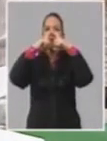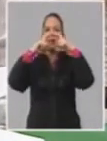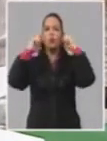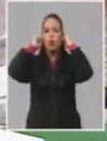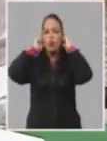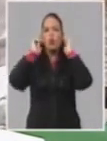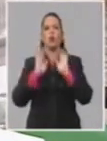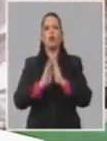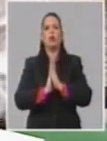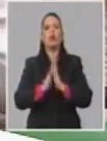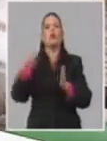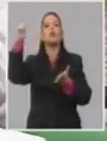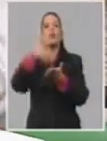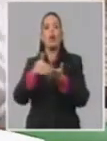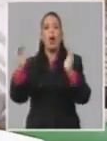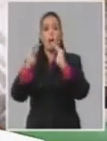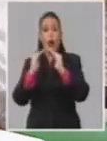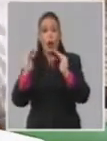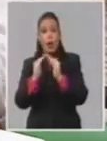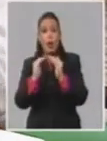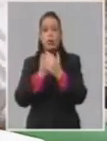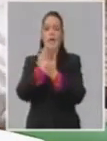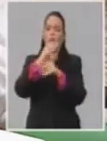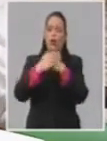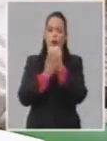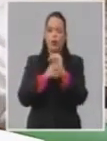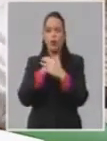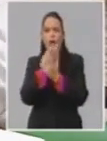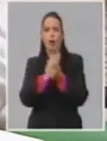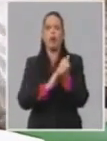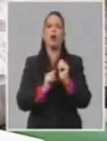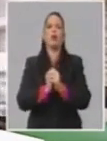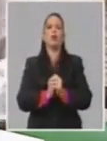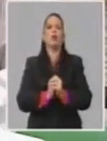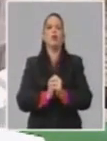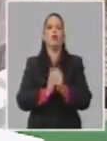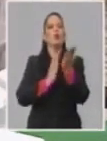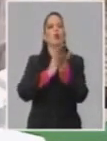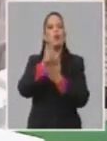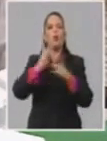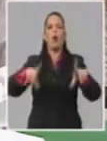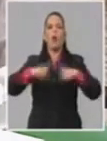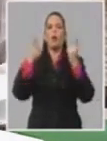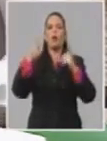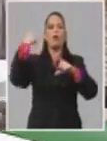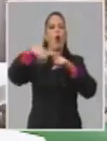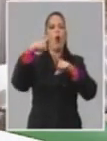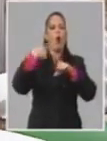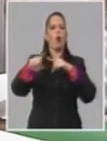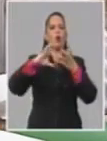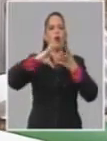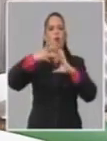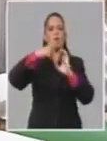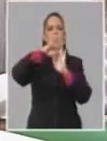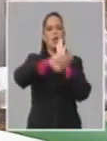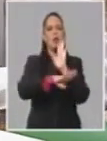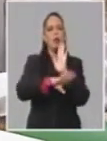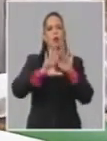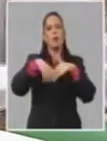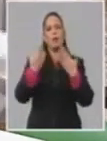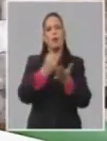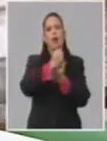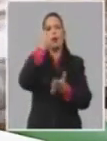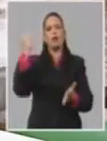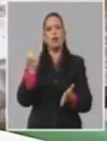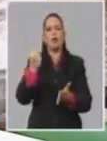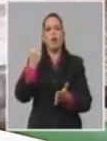en los medios públicos. Y seguiremos evaluando otras medidas para garantizar la seguridad de todas